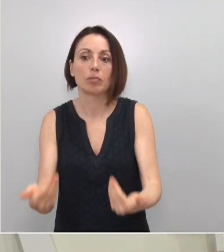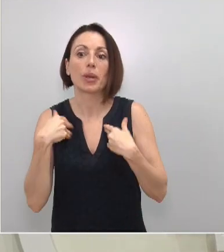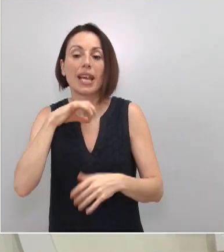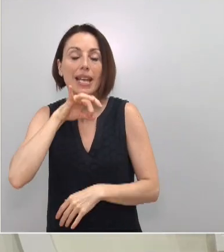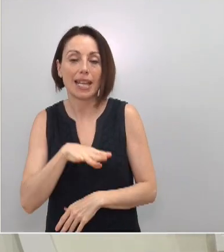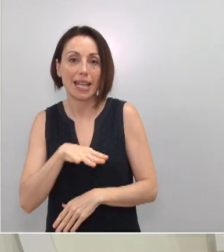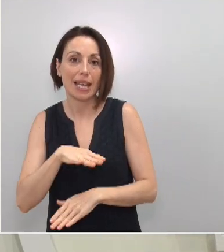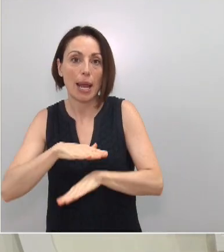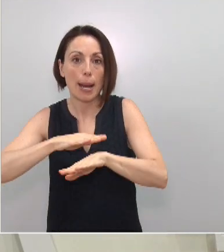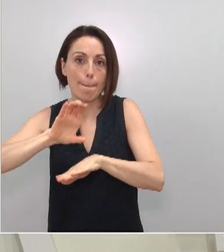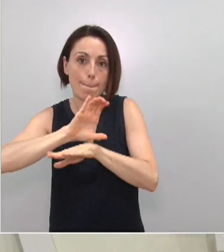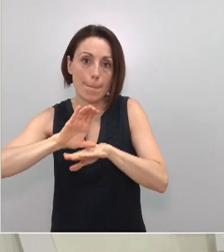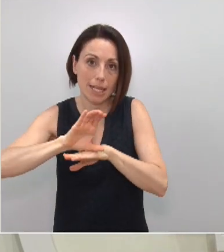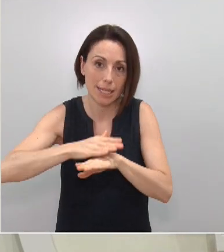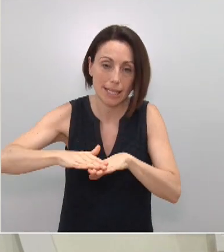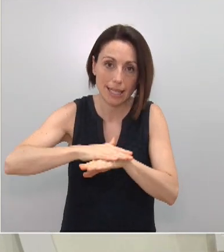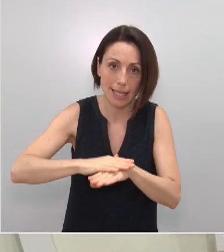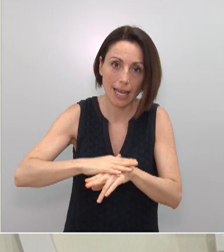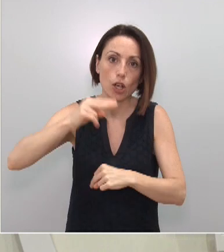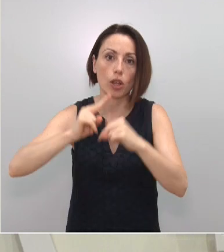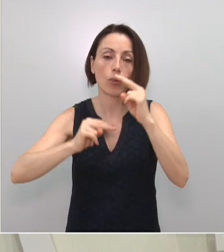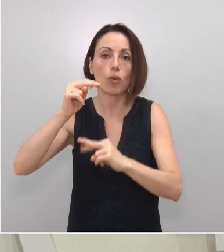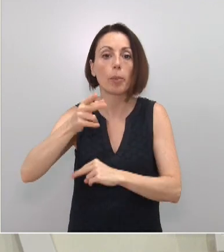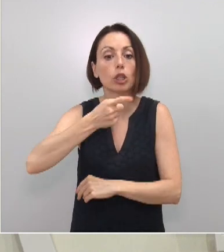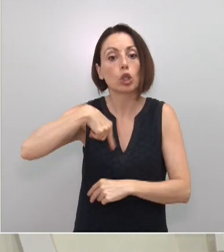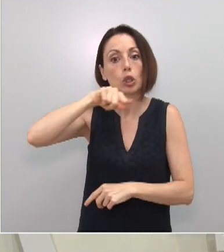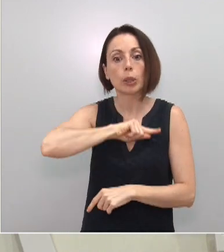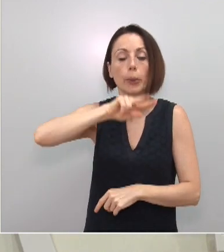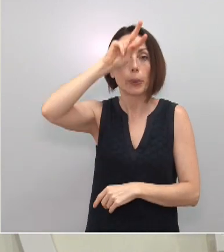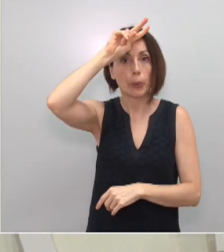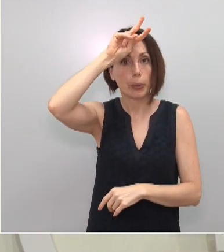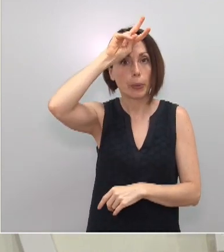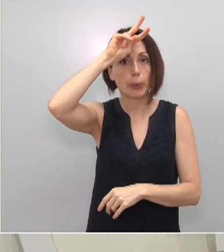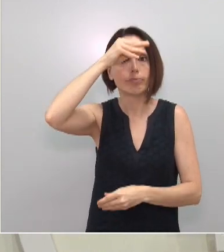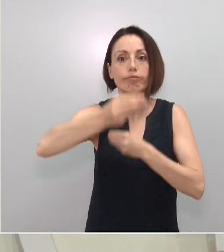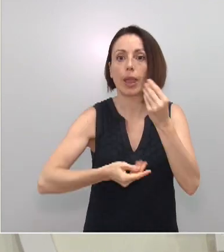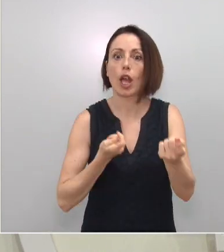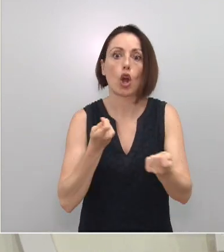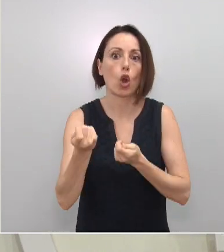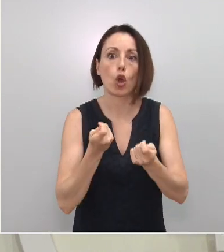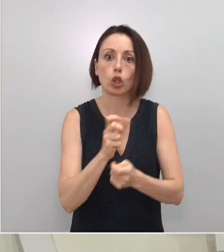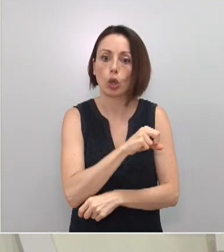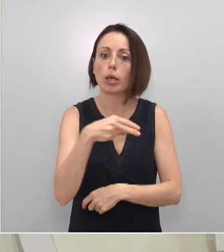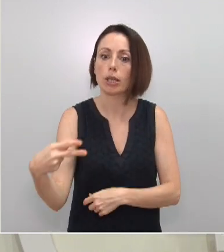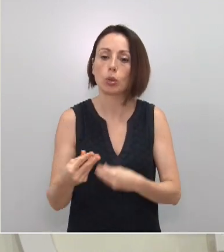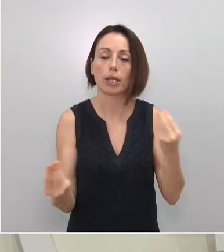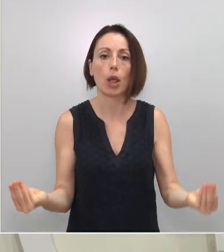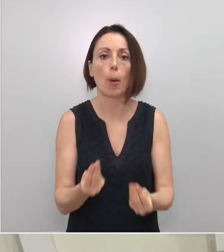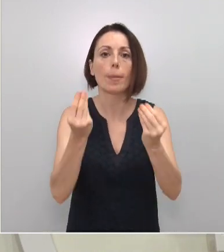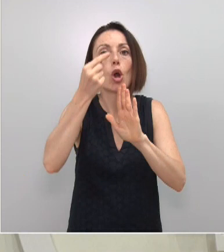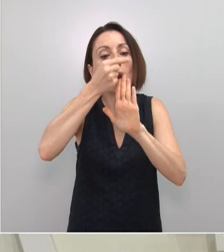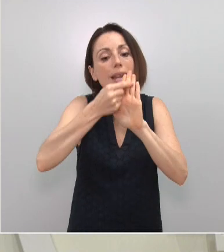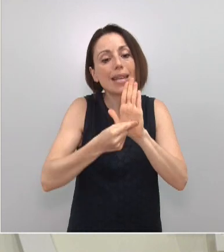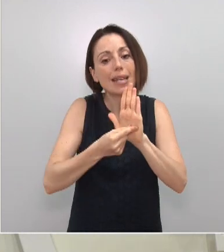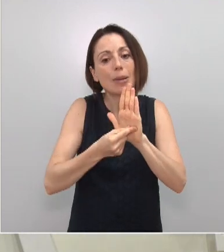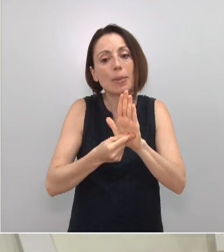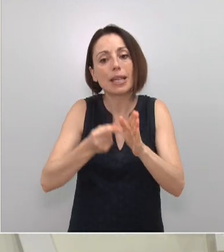aeropuertos. Por lo tanto, nos preocupa. Creemos que hay que aumentar y que hay que hacer, desde luego, controles más eficientes y establecer medidas que